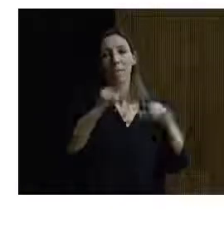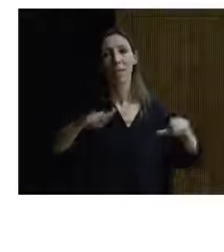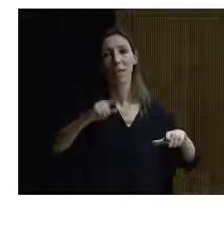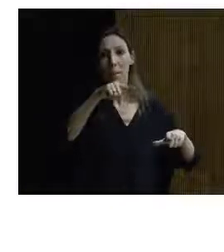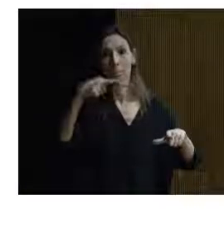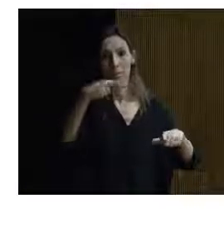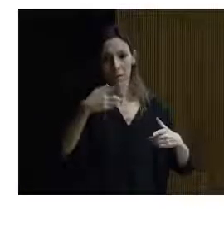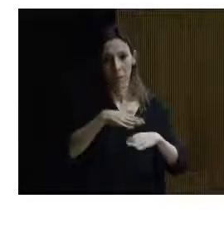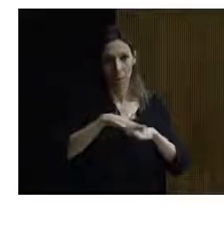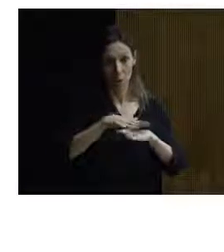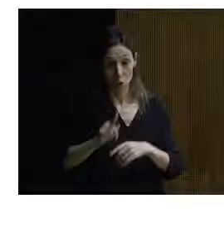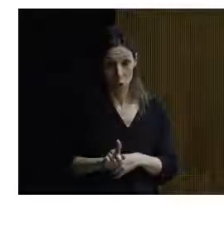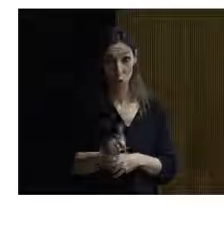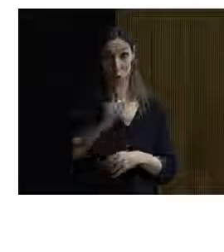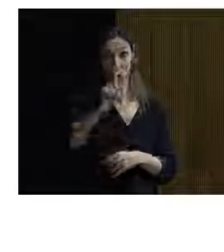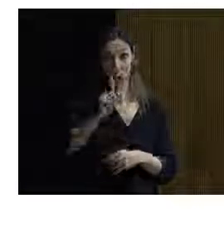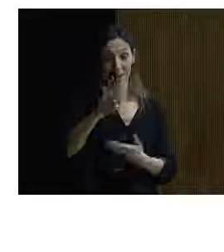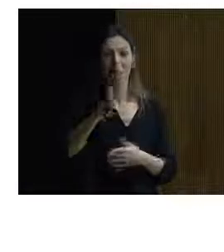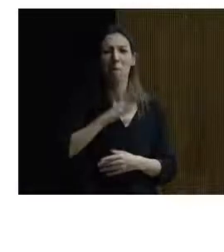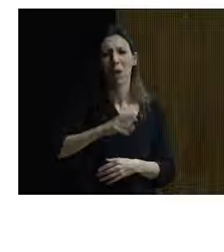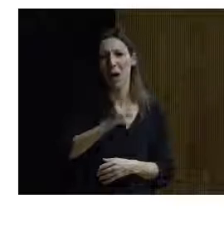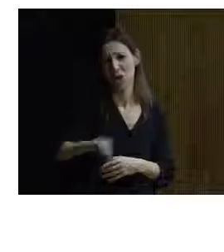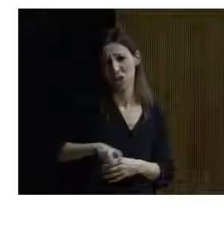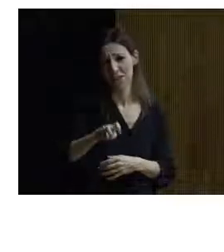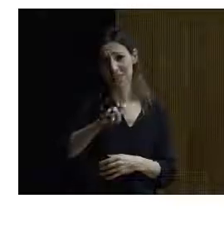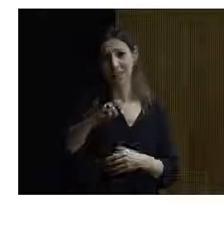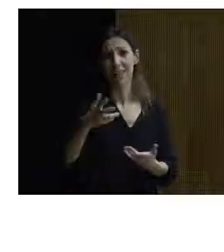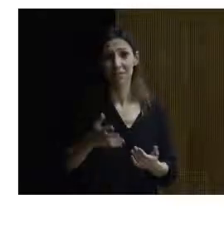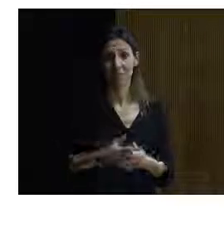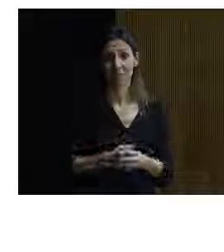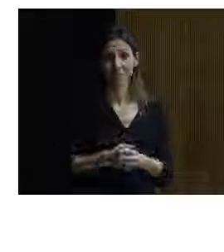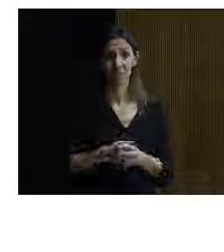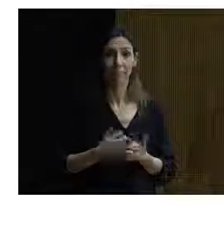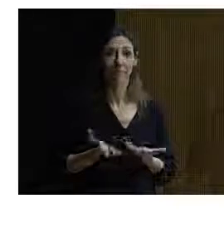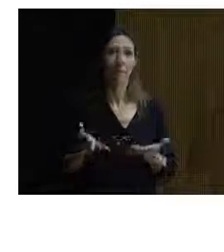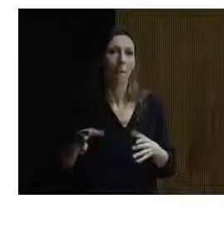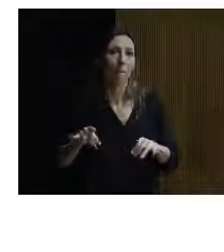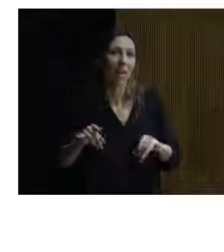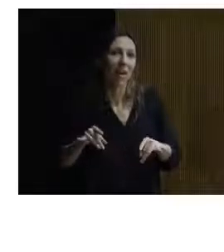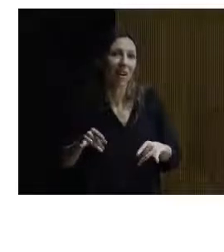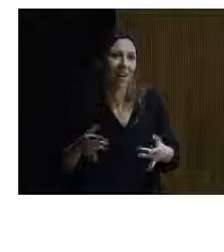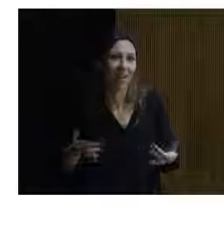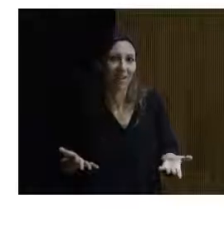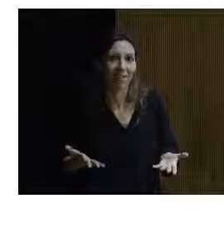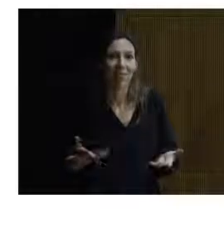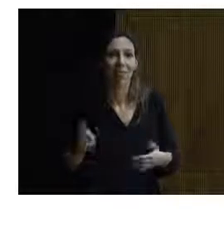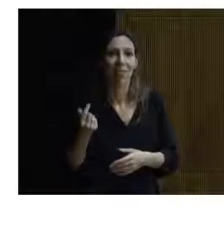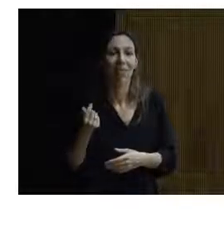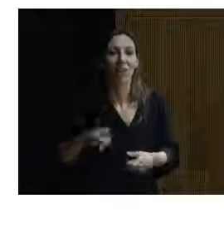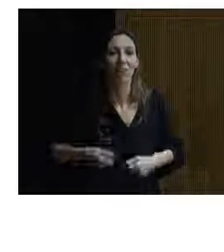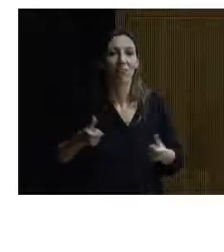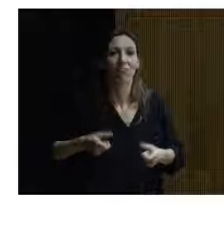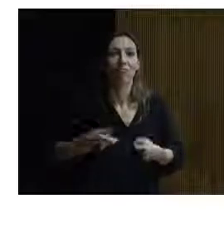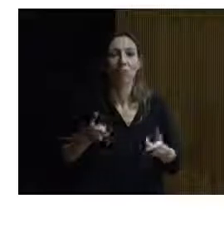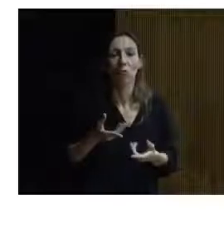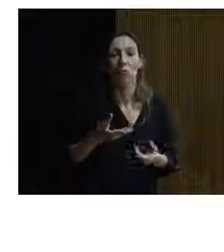Claro, para subir a la planta primera había que subir unas maravillosas escaleras. ¿De qué sirve que alguien se gaste un dinero? Me da igual si poco